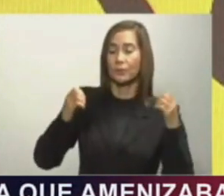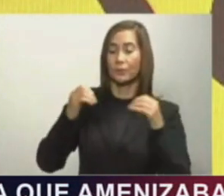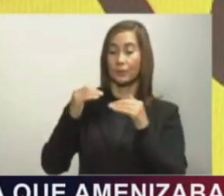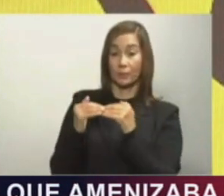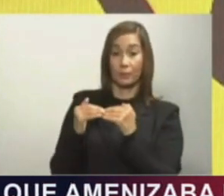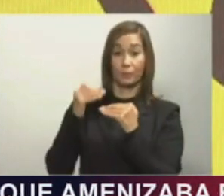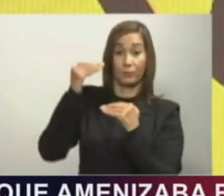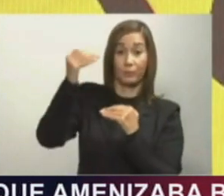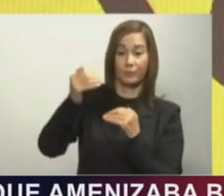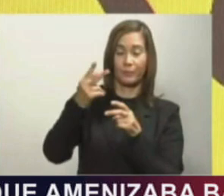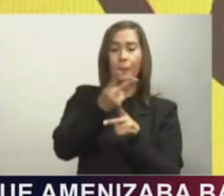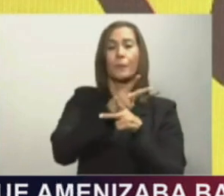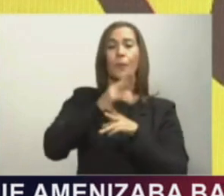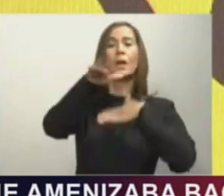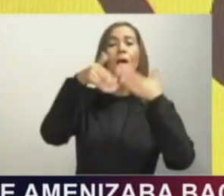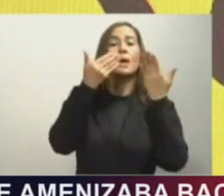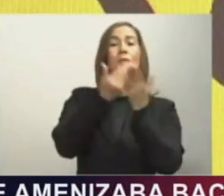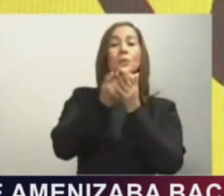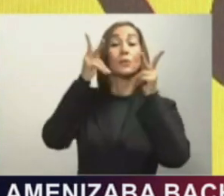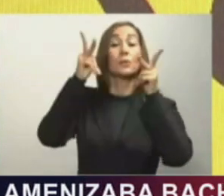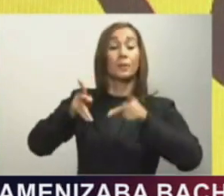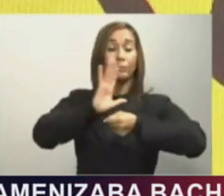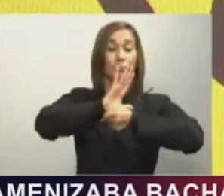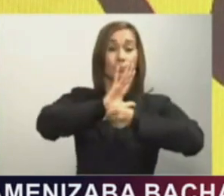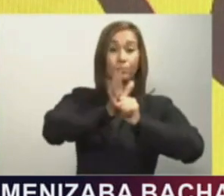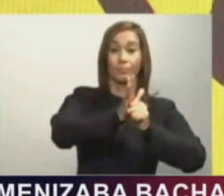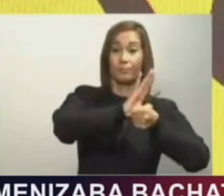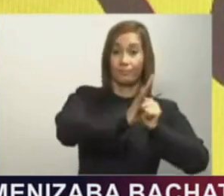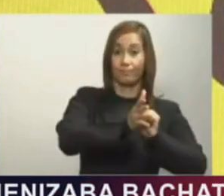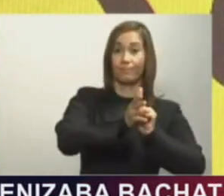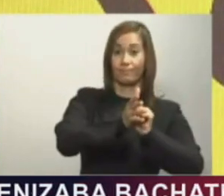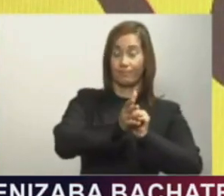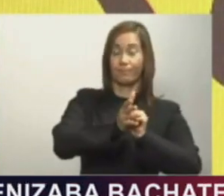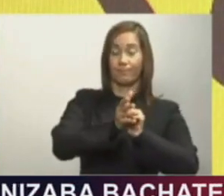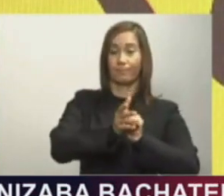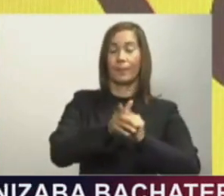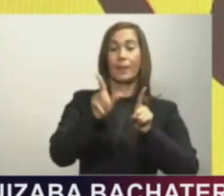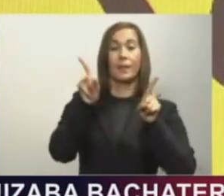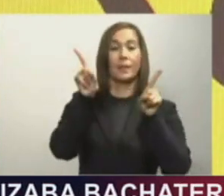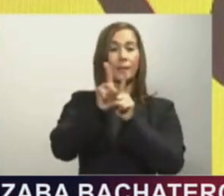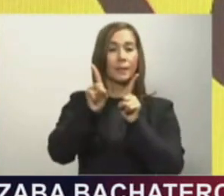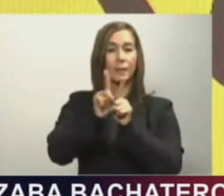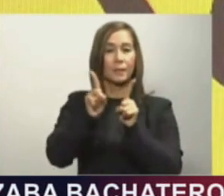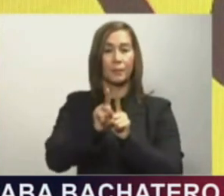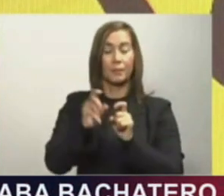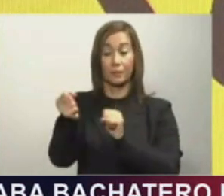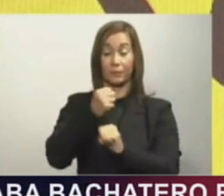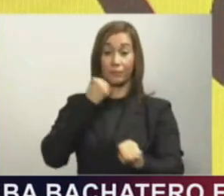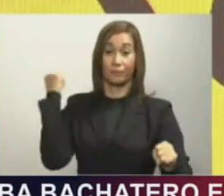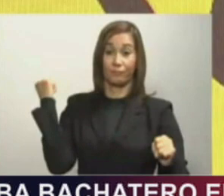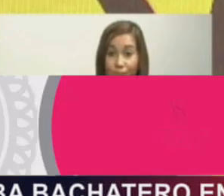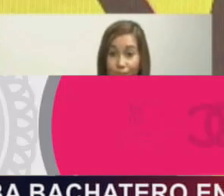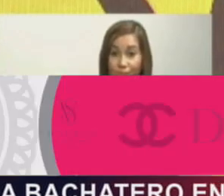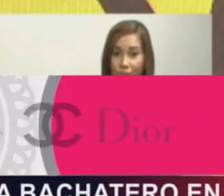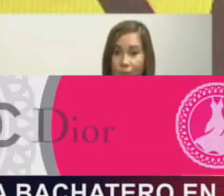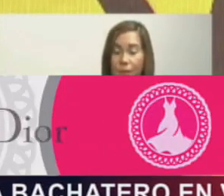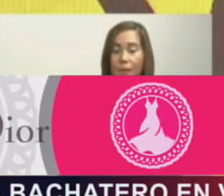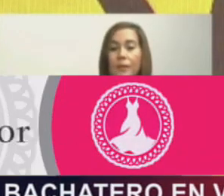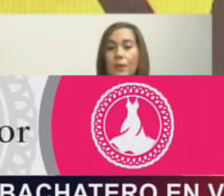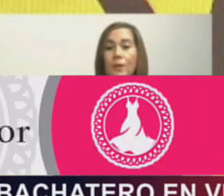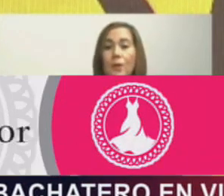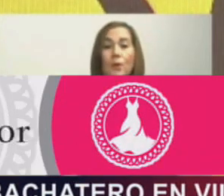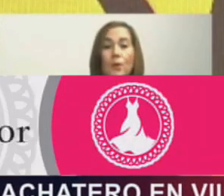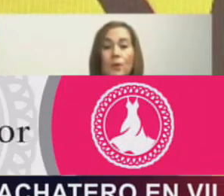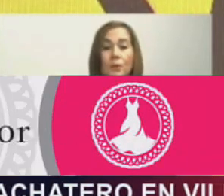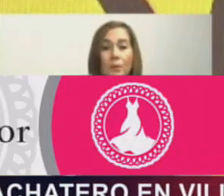a proteger a la población de la pandemia de la COVID-19, a la vez que se han fortalecido los servicios básicos